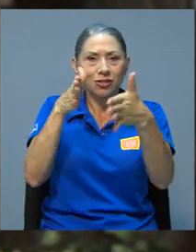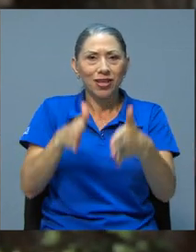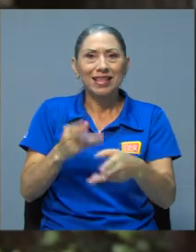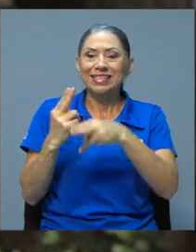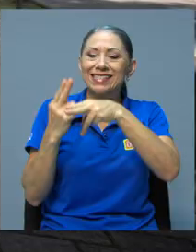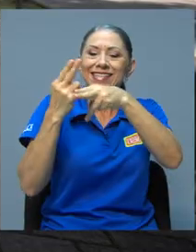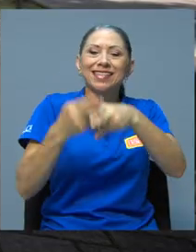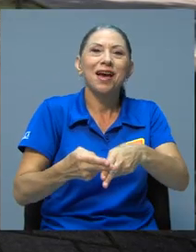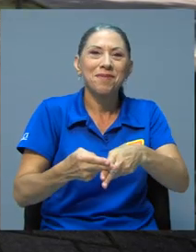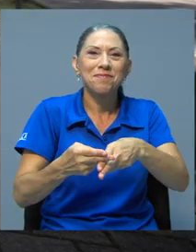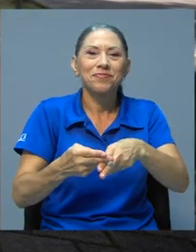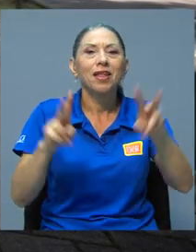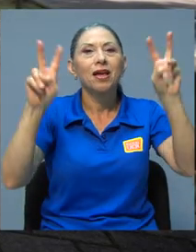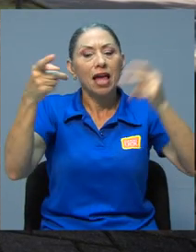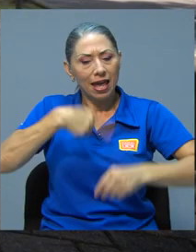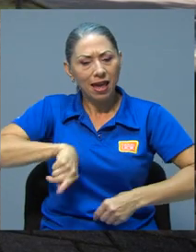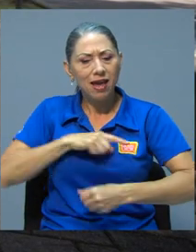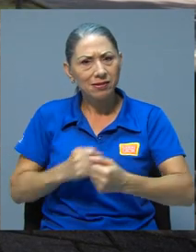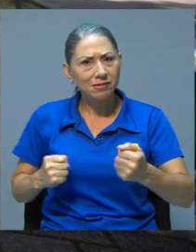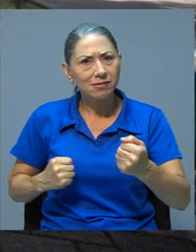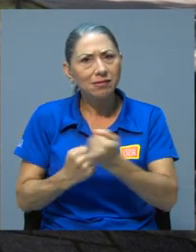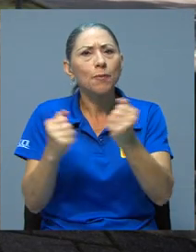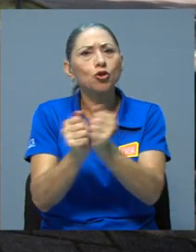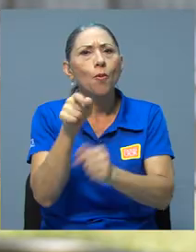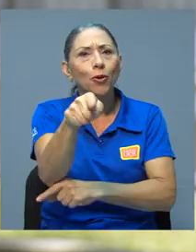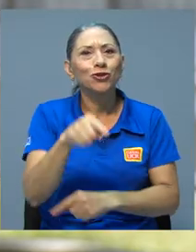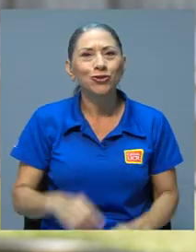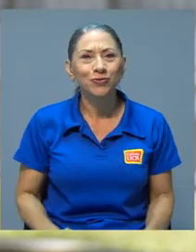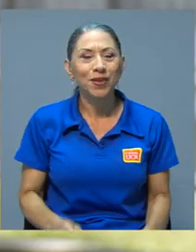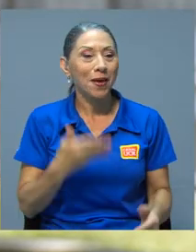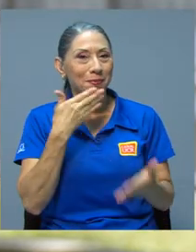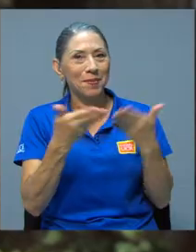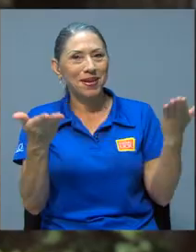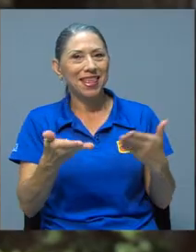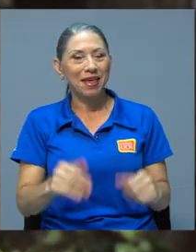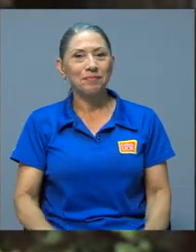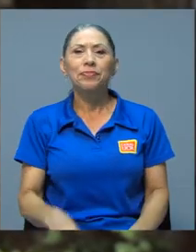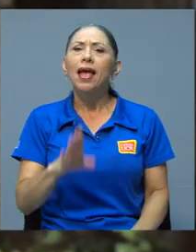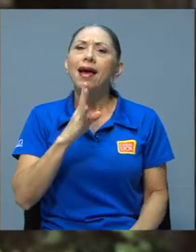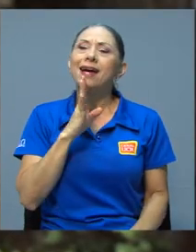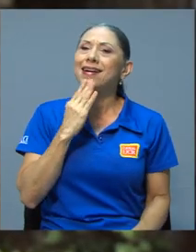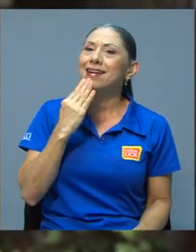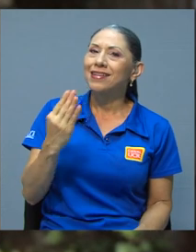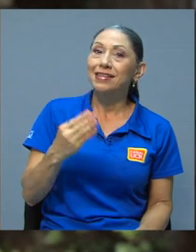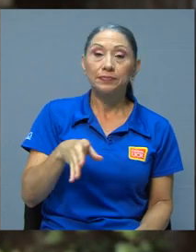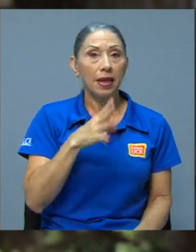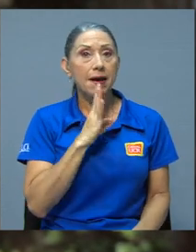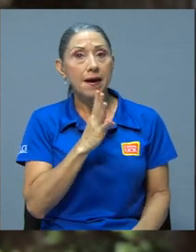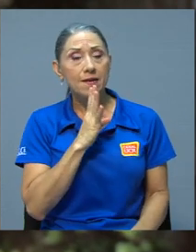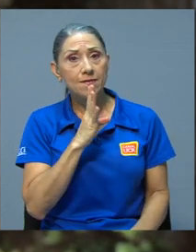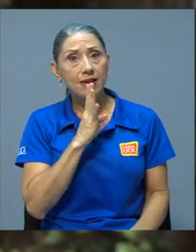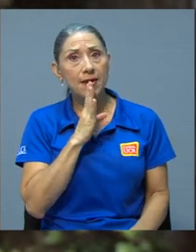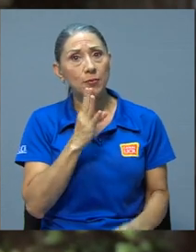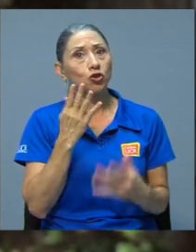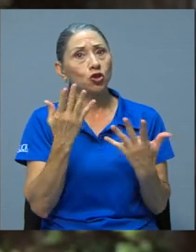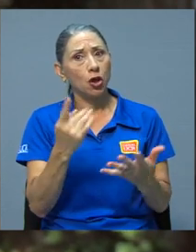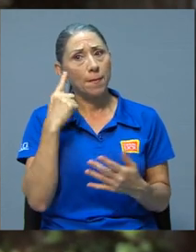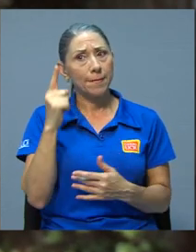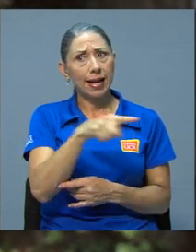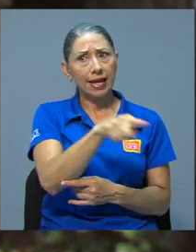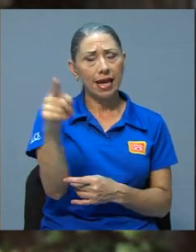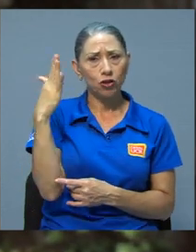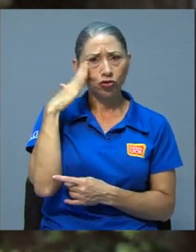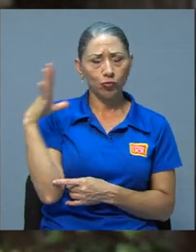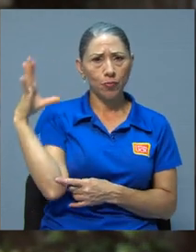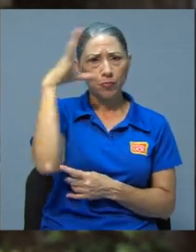universidad, que se llama La Campaña Estamos con Vos. Patricia, bienvenida desde la U. Muchas gracias. Patricia, hablemos un poquito, sucintamente, primero para